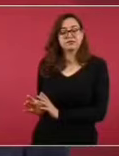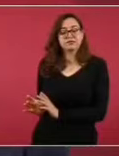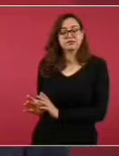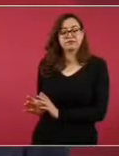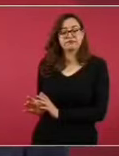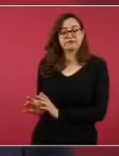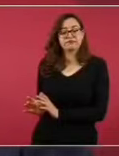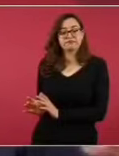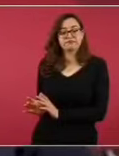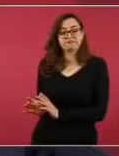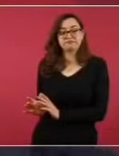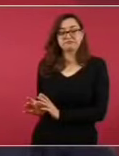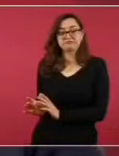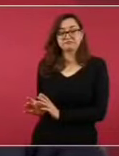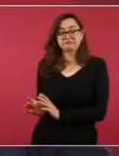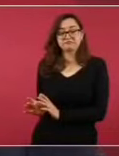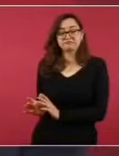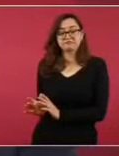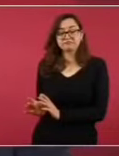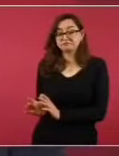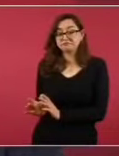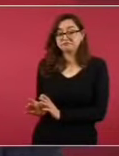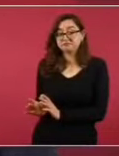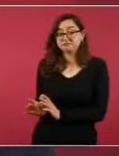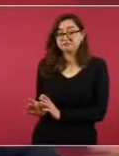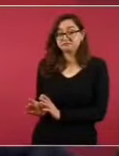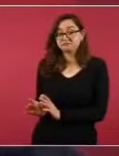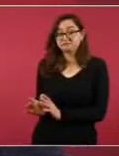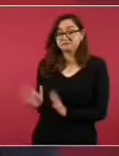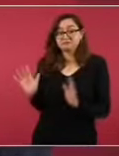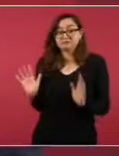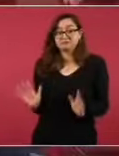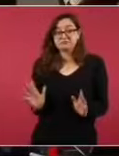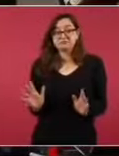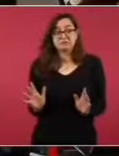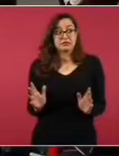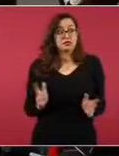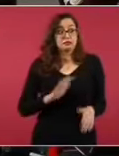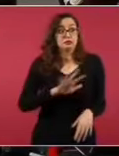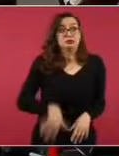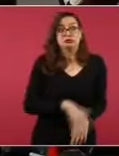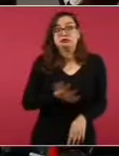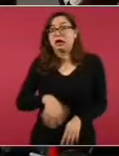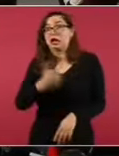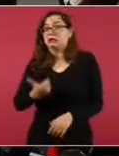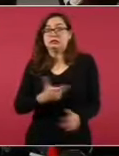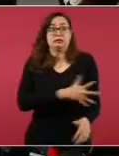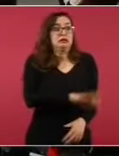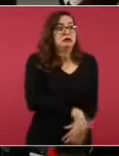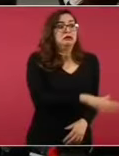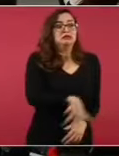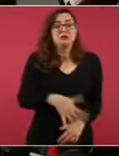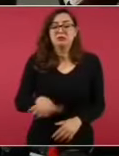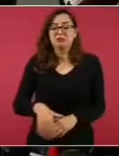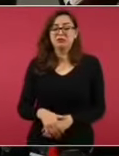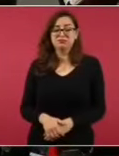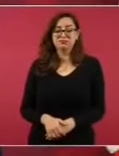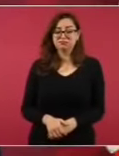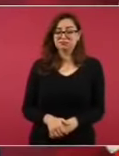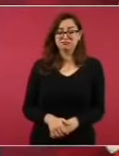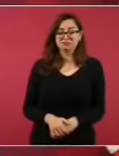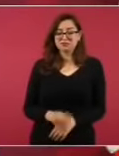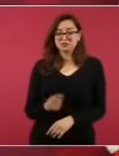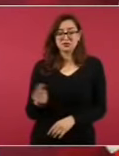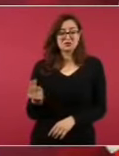No es que estemos desesperados, no. Cuando no hay corrupción,